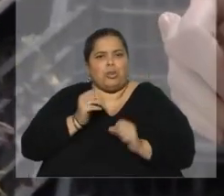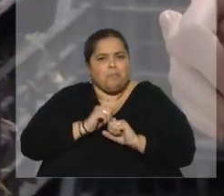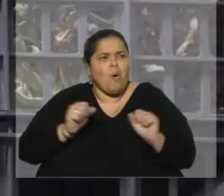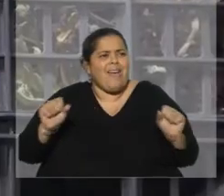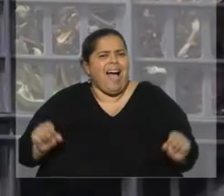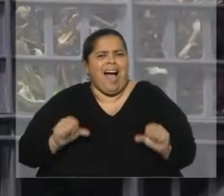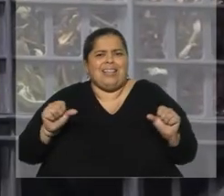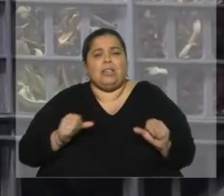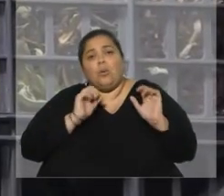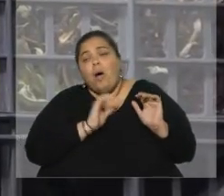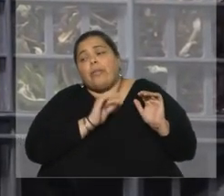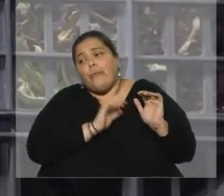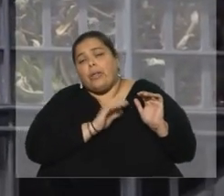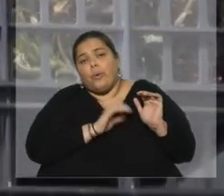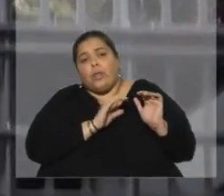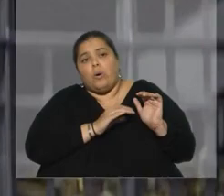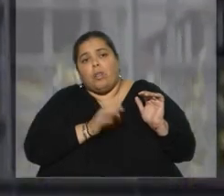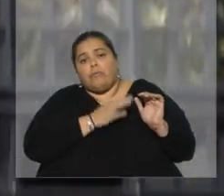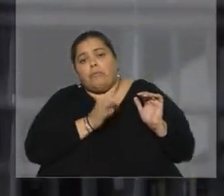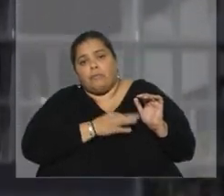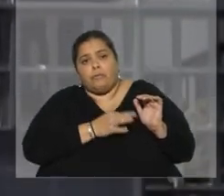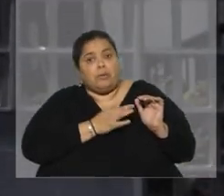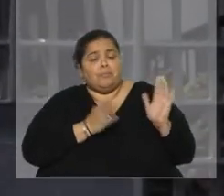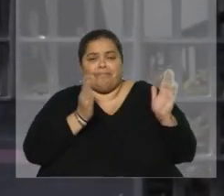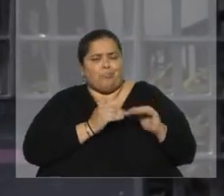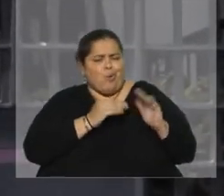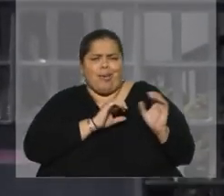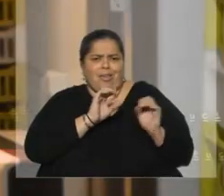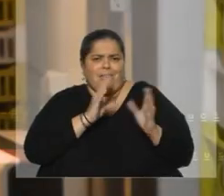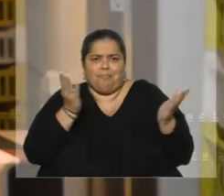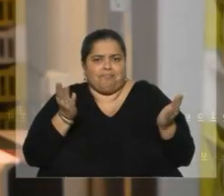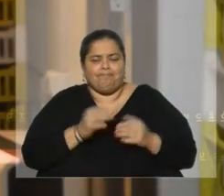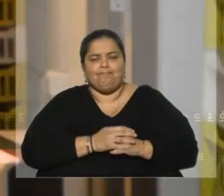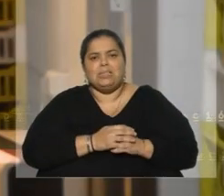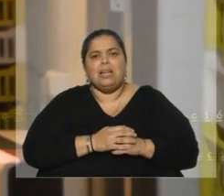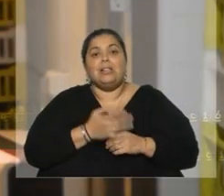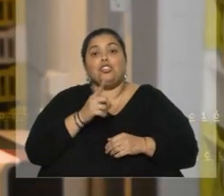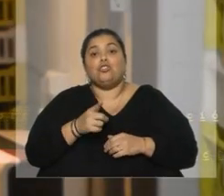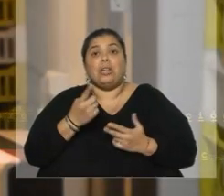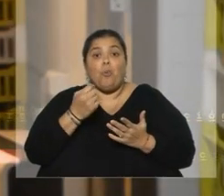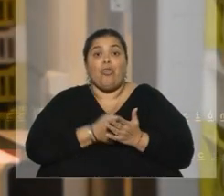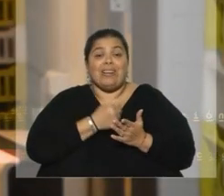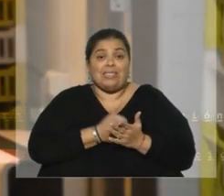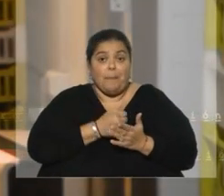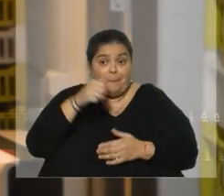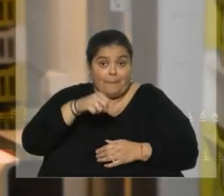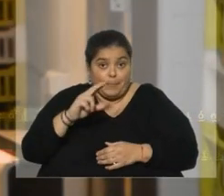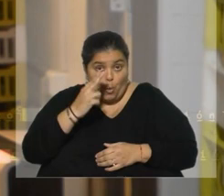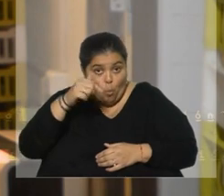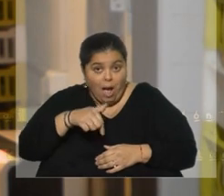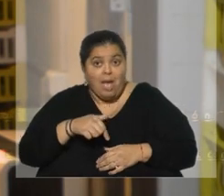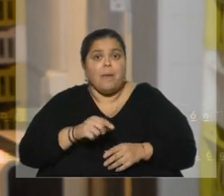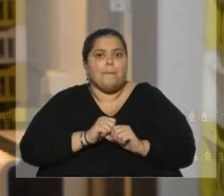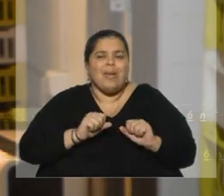acopiando ese material desde hace muchos años, y no están teniendo salida. Entonces, creo que el desafío como país tenemos que empezar